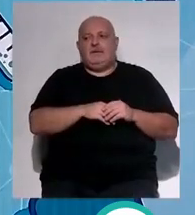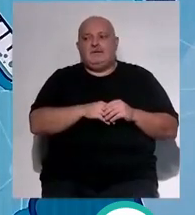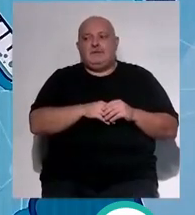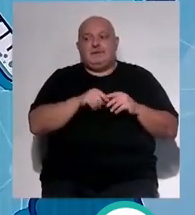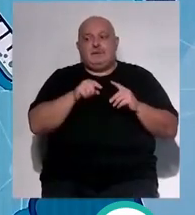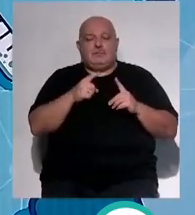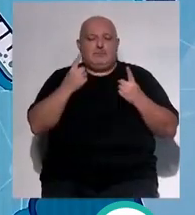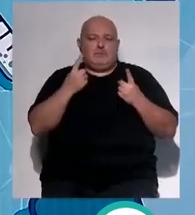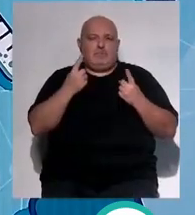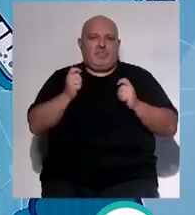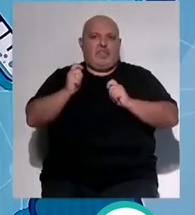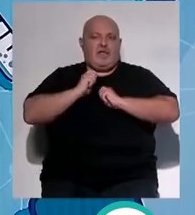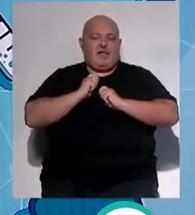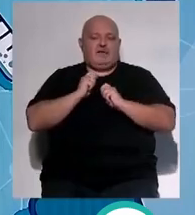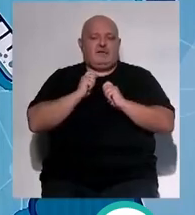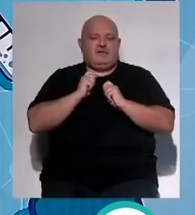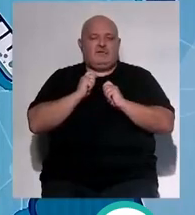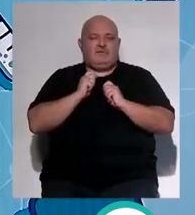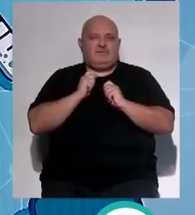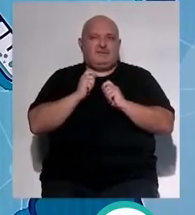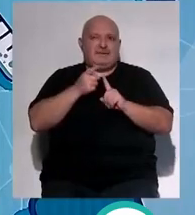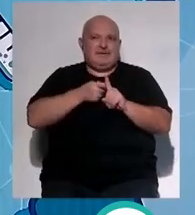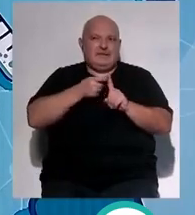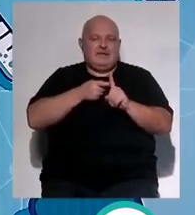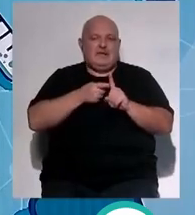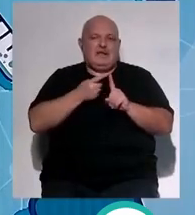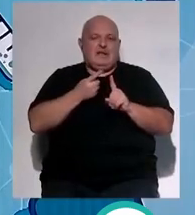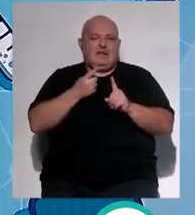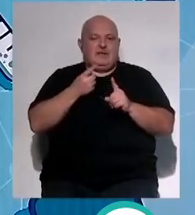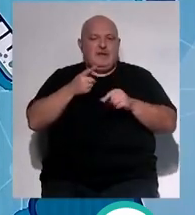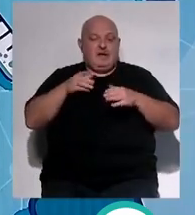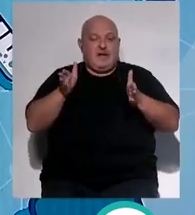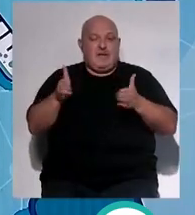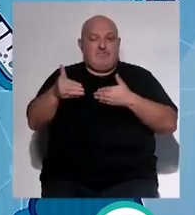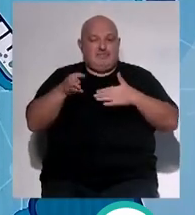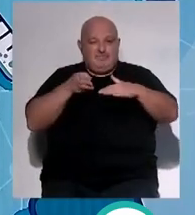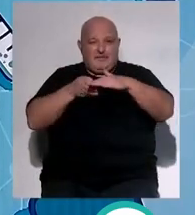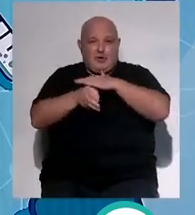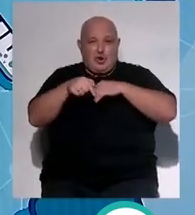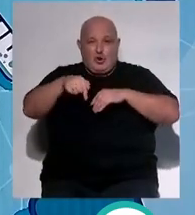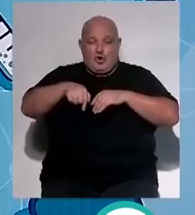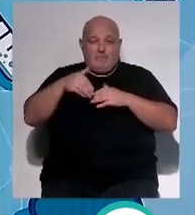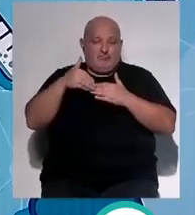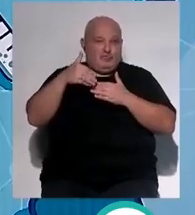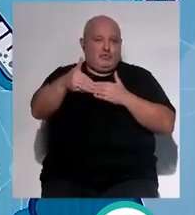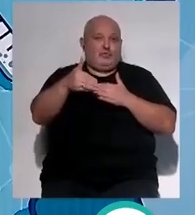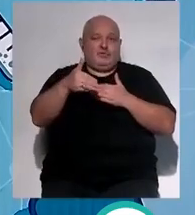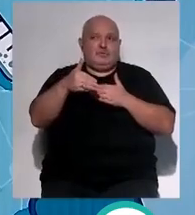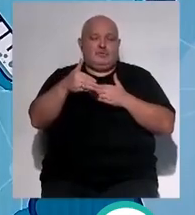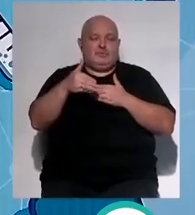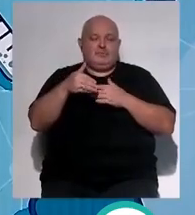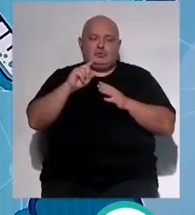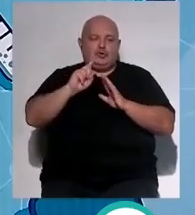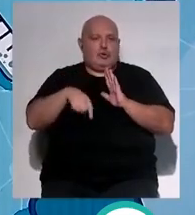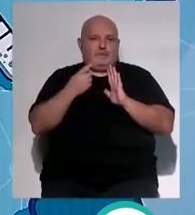eso a su vez lleva a que la dimensión y la complejidad de los quirófanos de hoy y del mañana sea